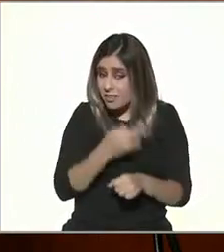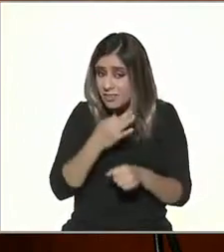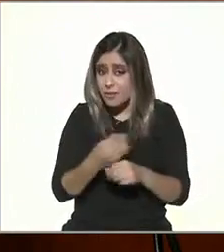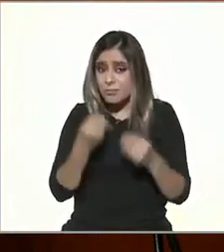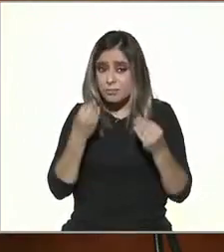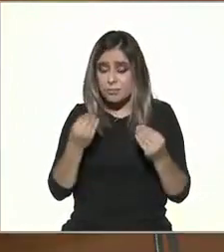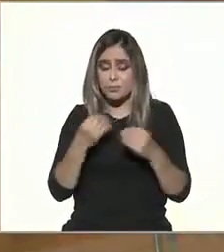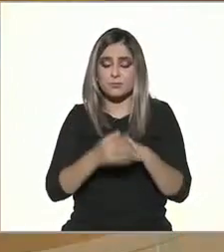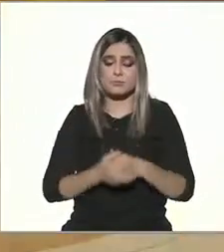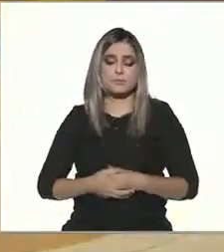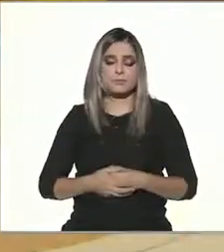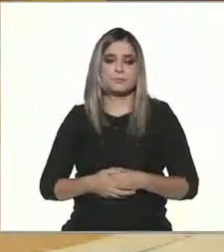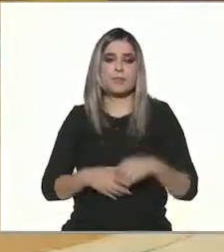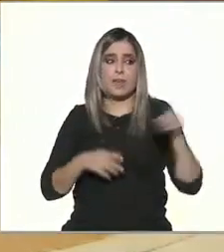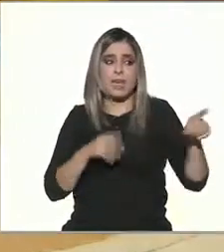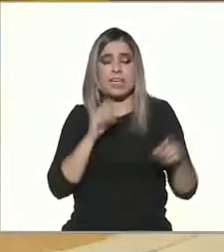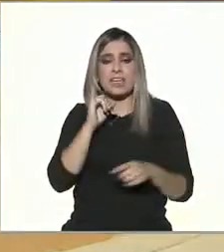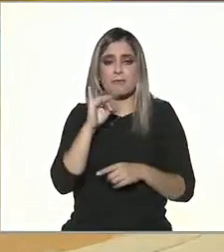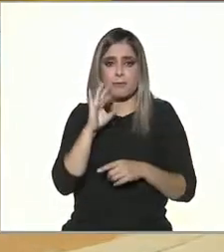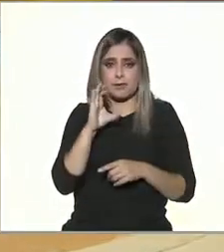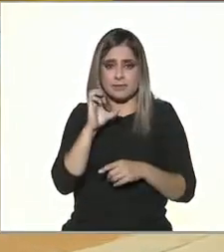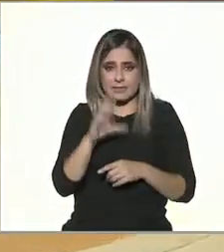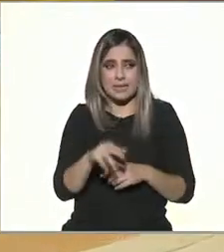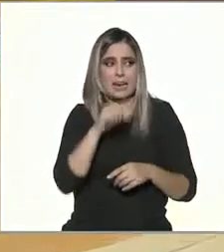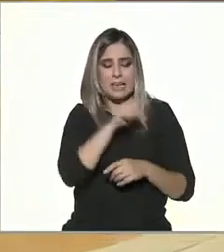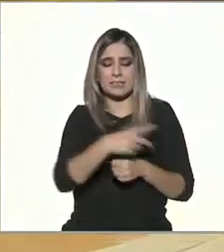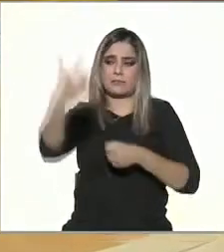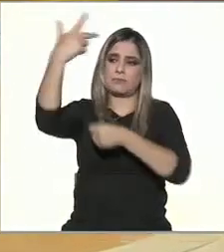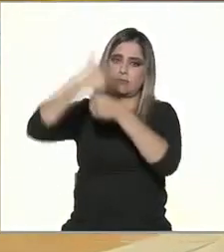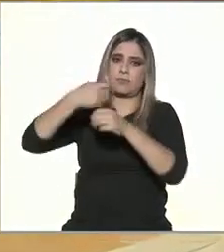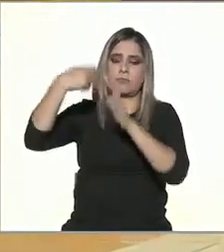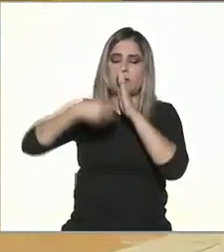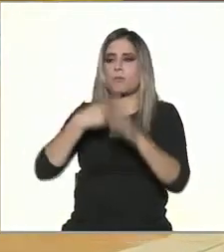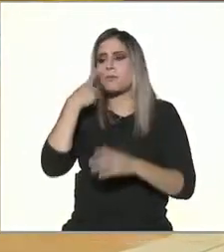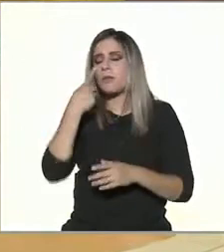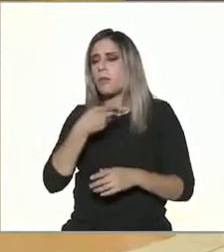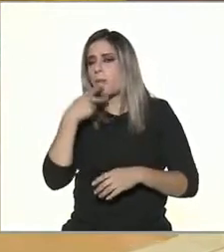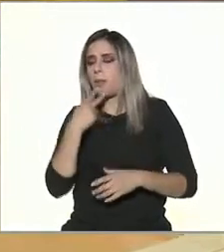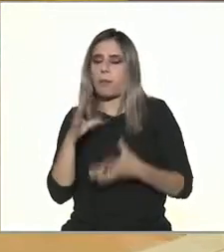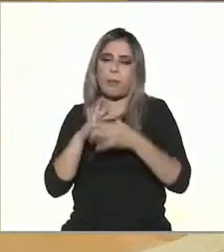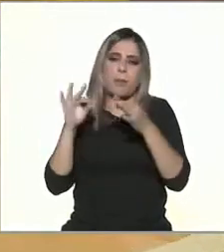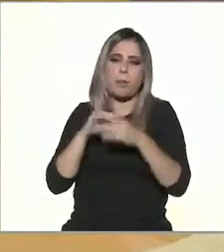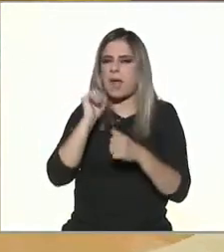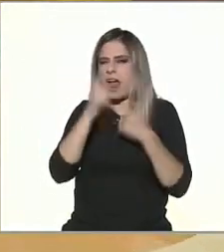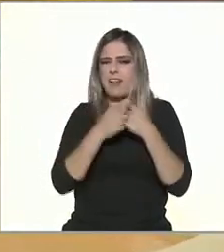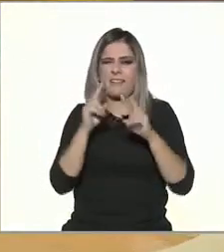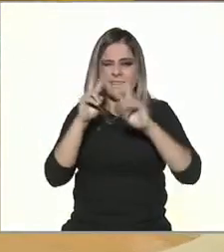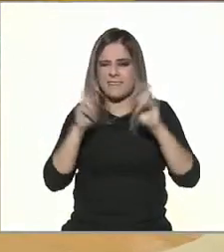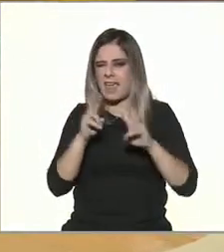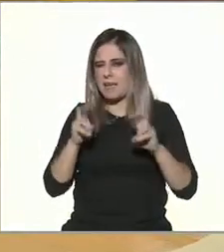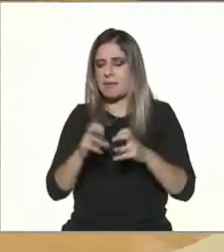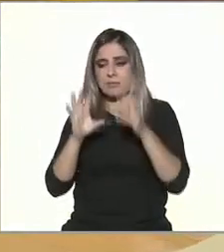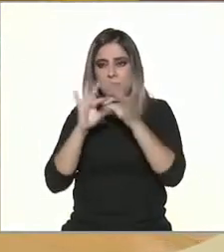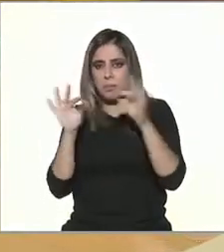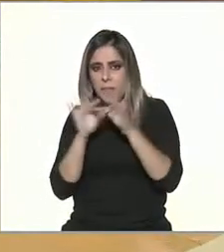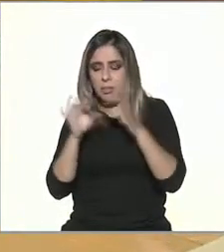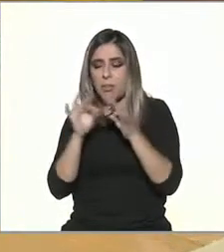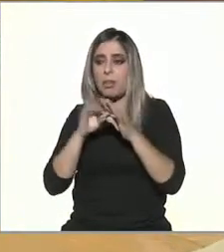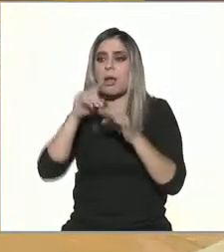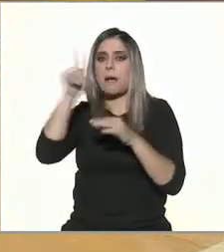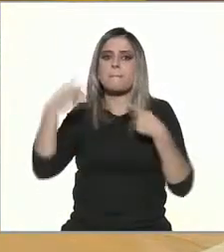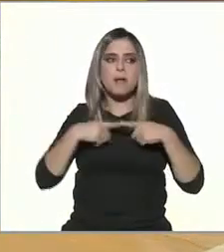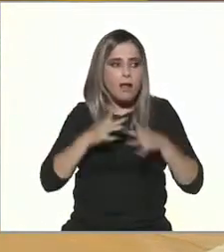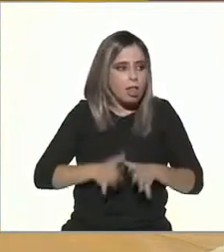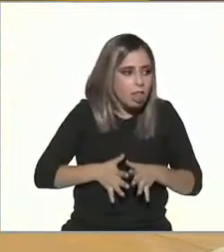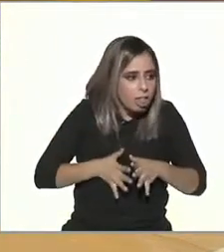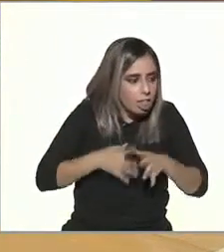Porque hoy en día ese influencer también está cargado de ciertos elementos emotivos para llamar la atención de los